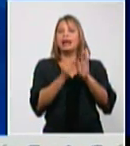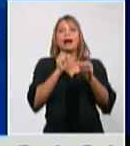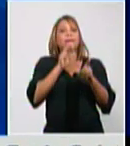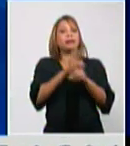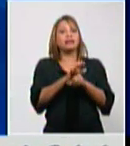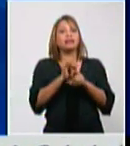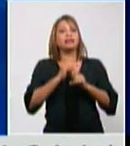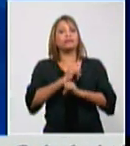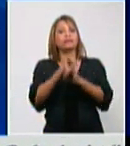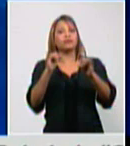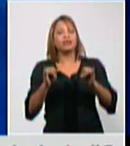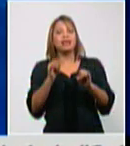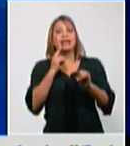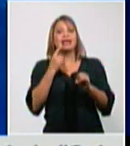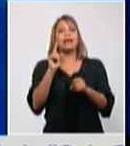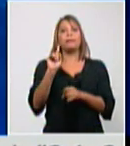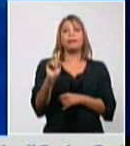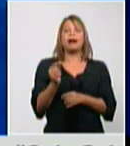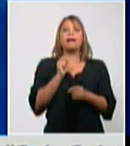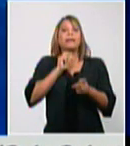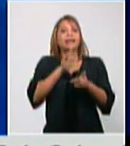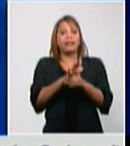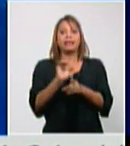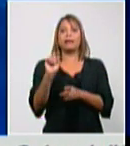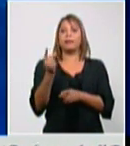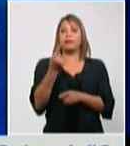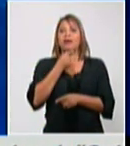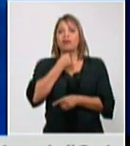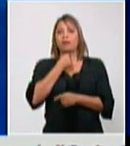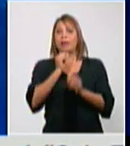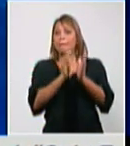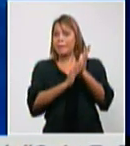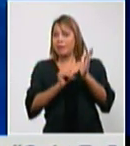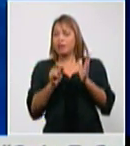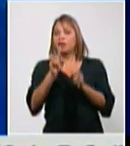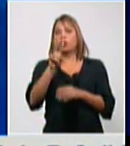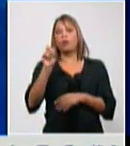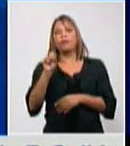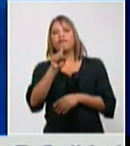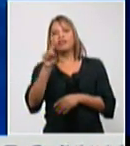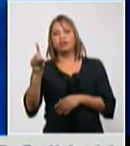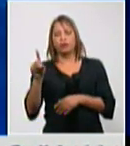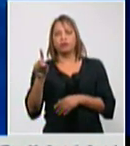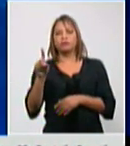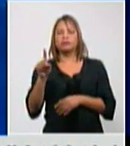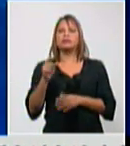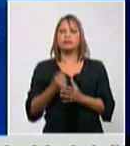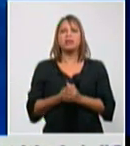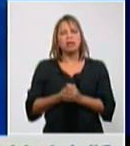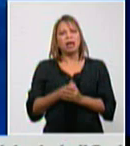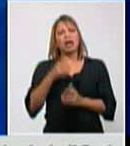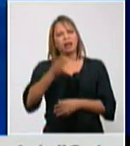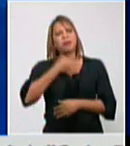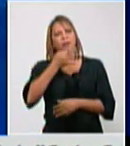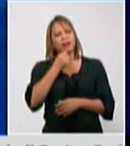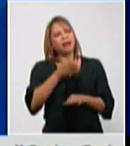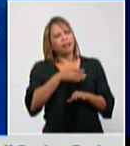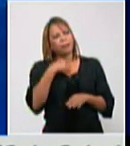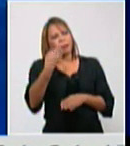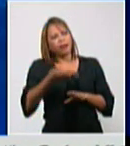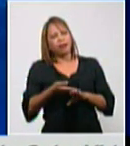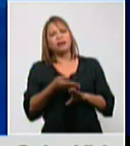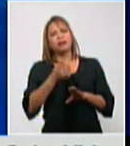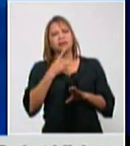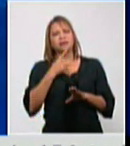implementarían a partir del 1 de enero del 2021 porque también a la población le había quedado dudas se me han acercado tenemos